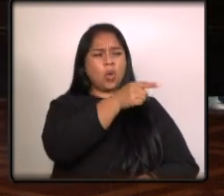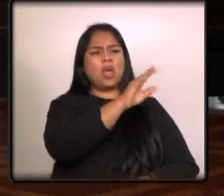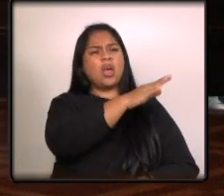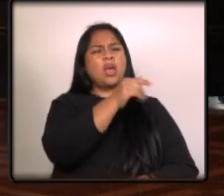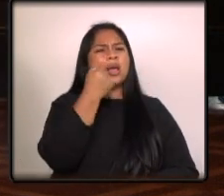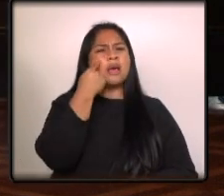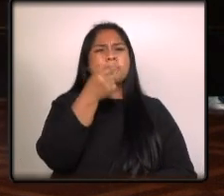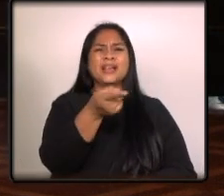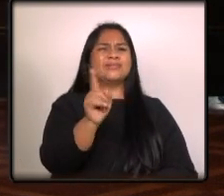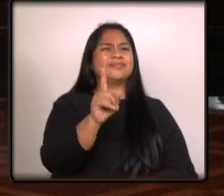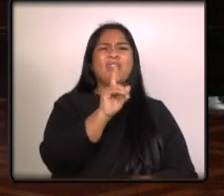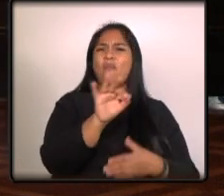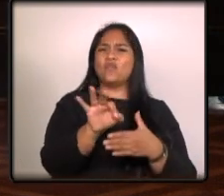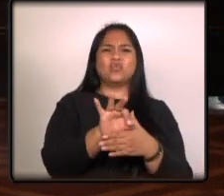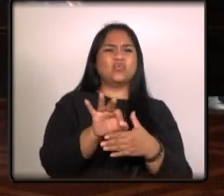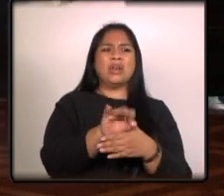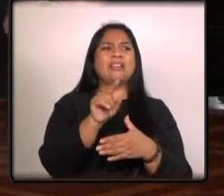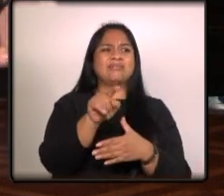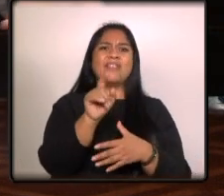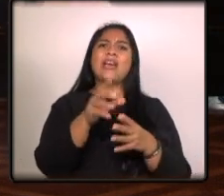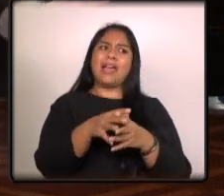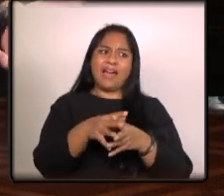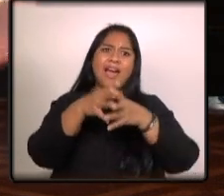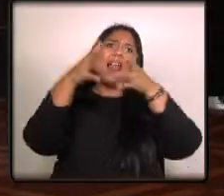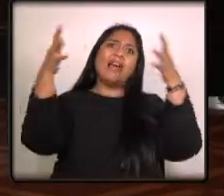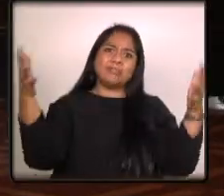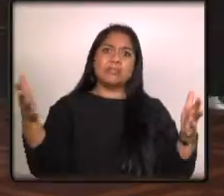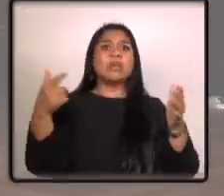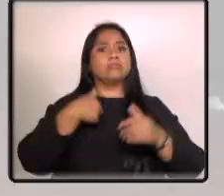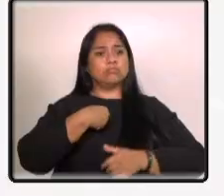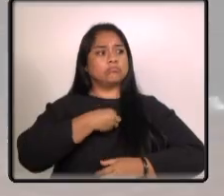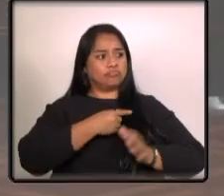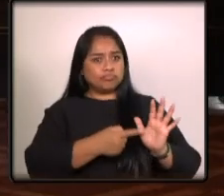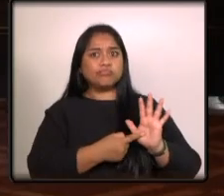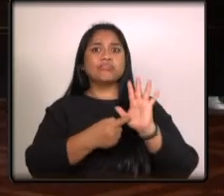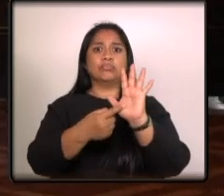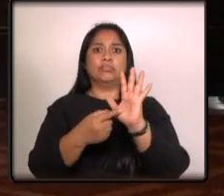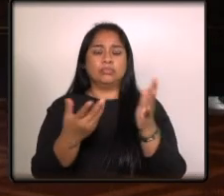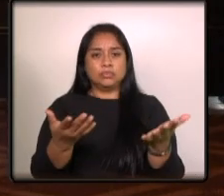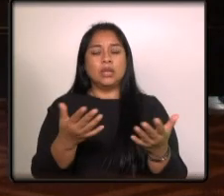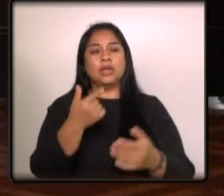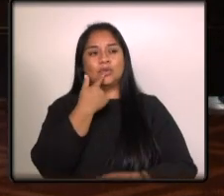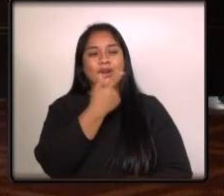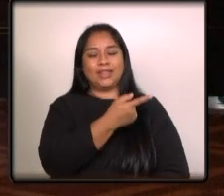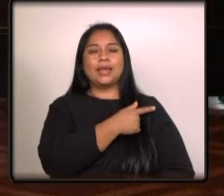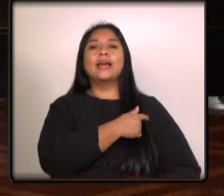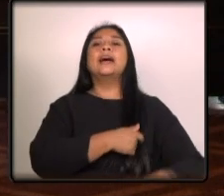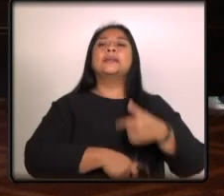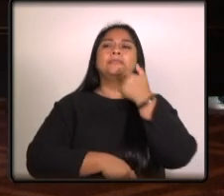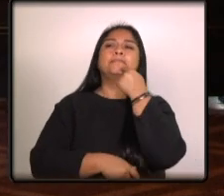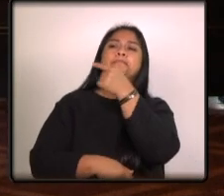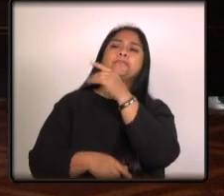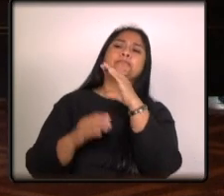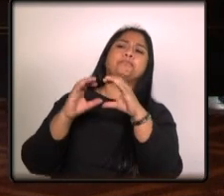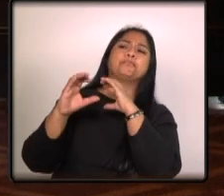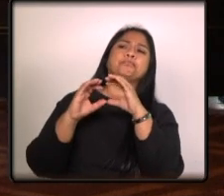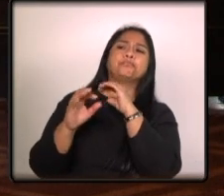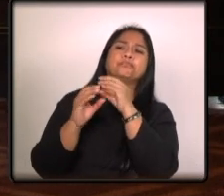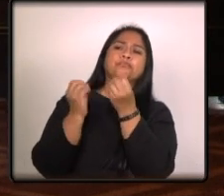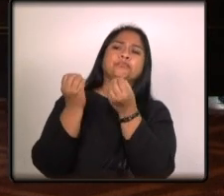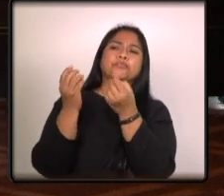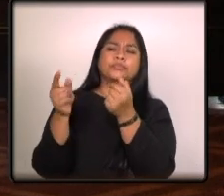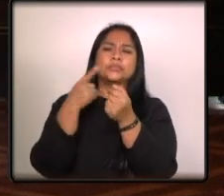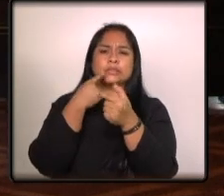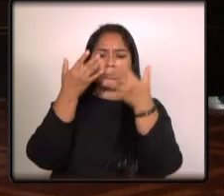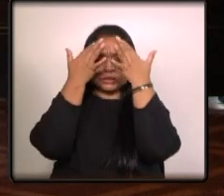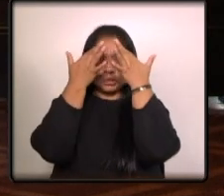esto no nos va a funcionar tenemos que hacer algo en grande si queremos darnos a conocer le dije y así fue como nos comunicamos y llegamos a un